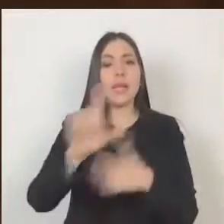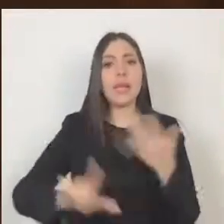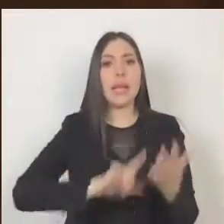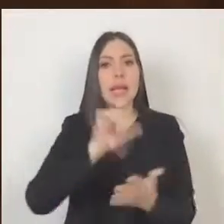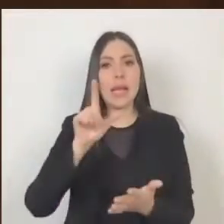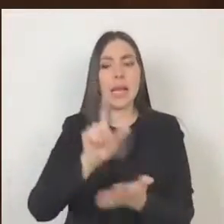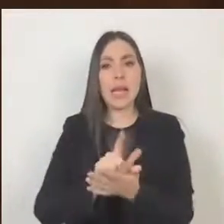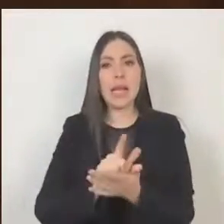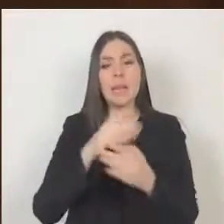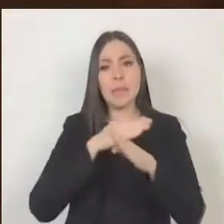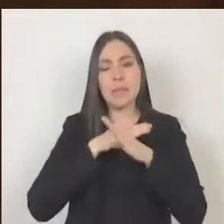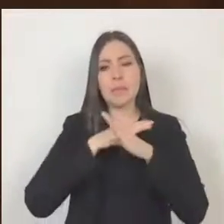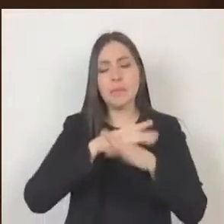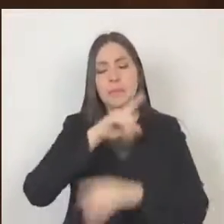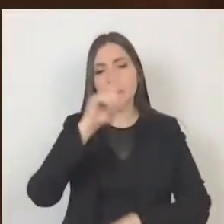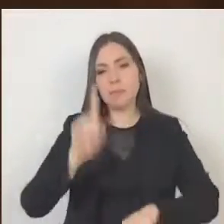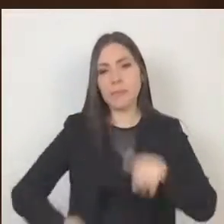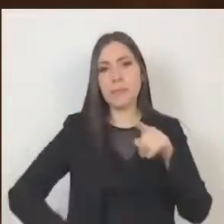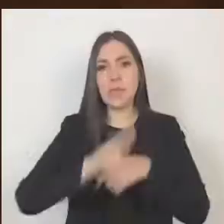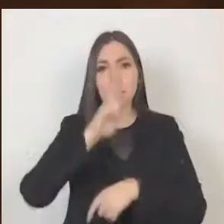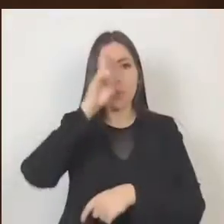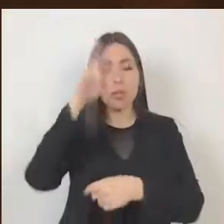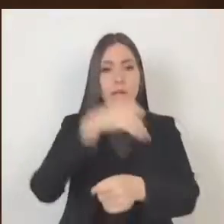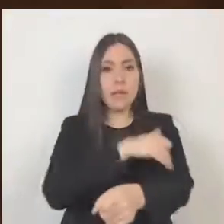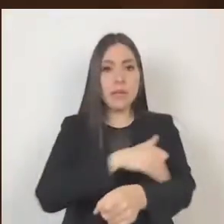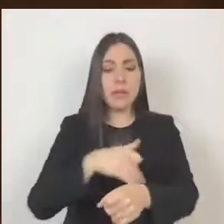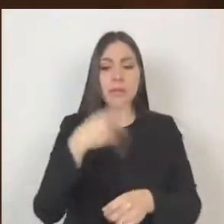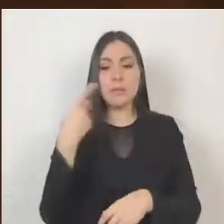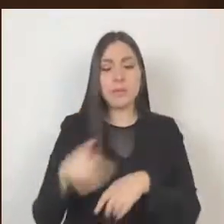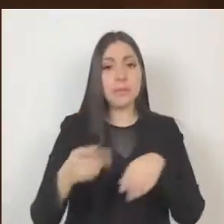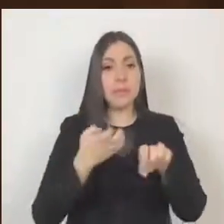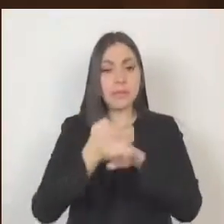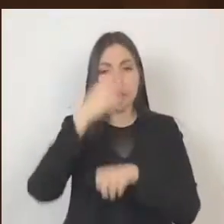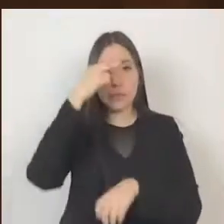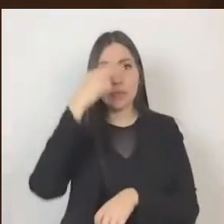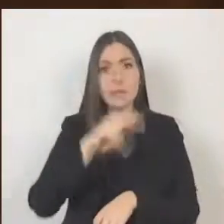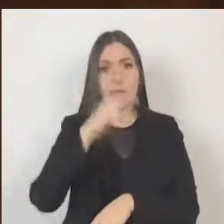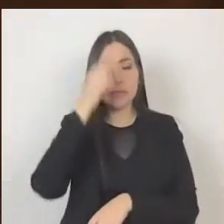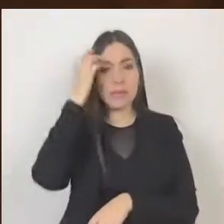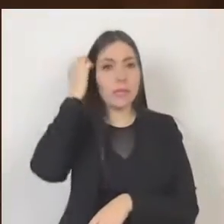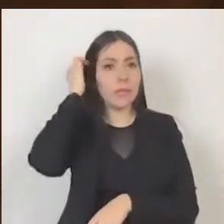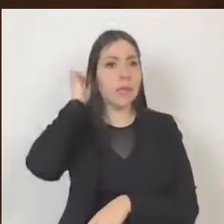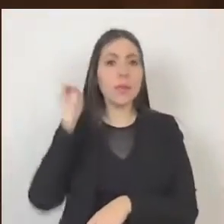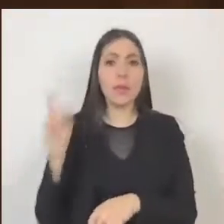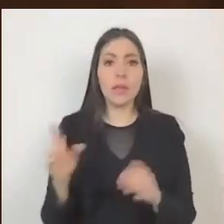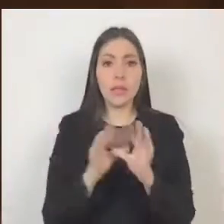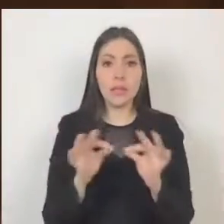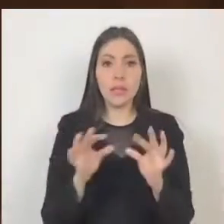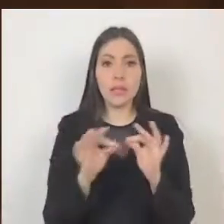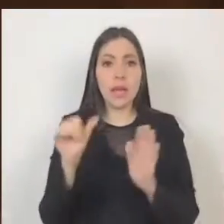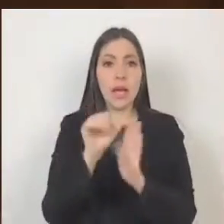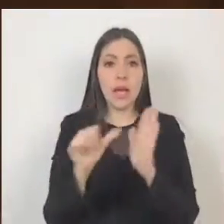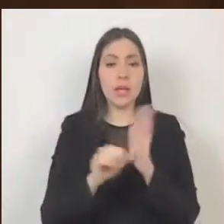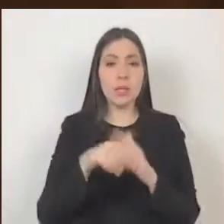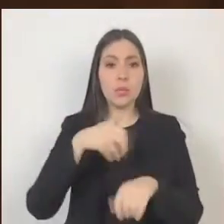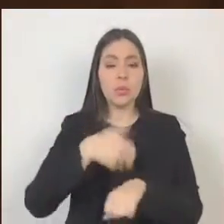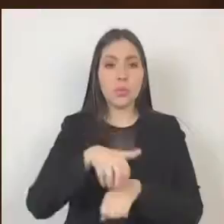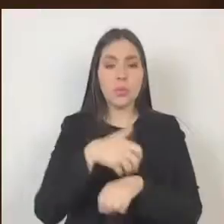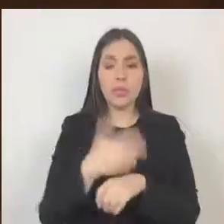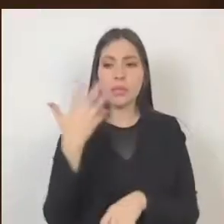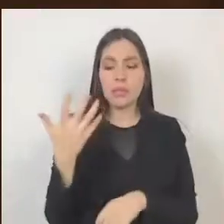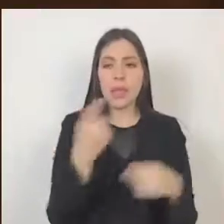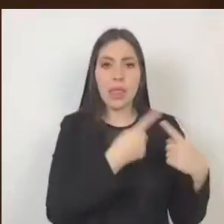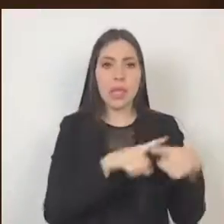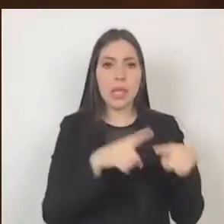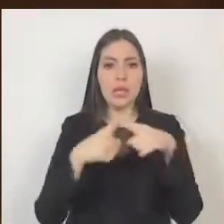y Erradicación de la Violencia Familiar del Estado de México, describe en su artículo 5 los tipos de violencia